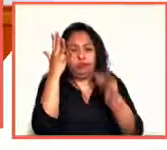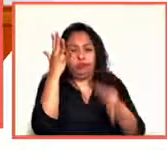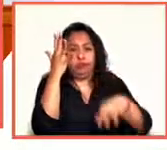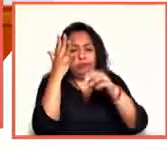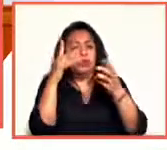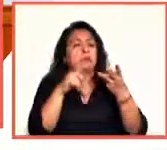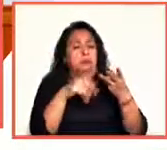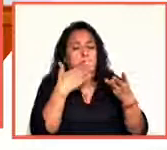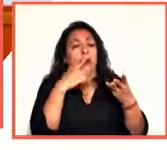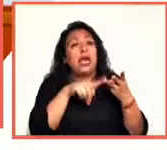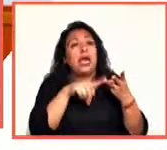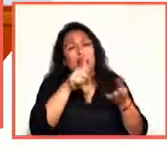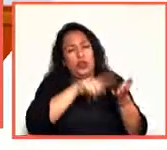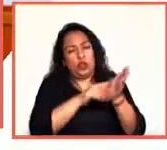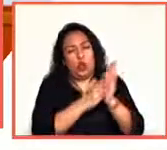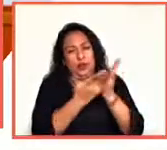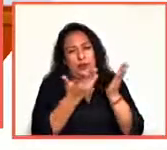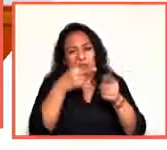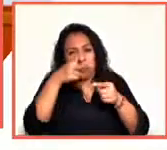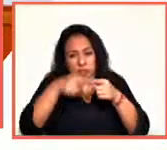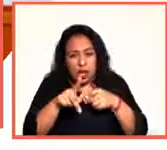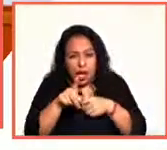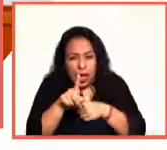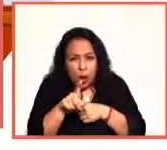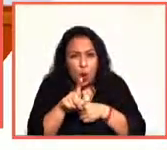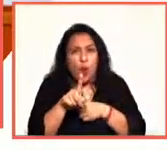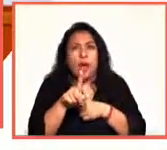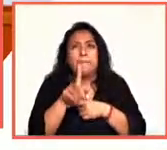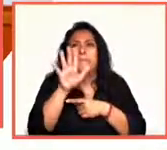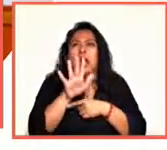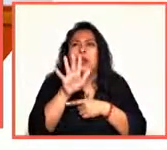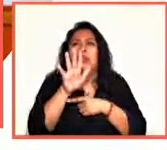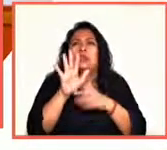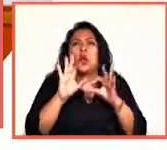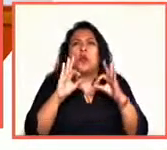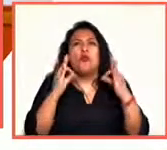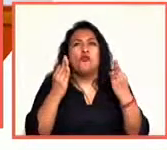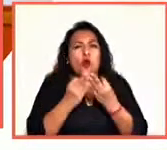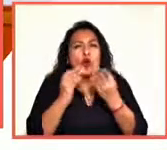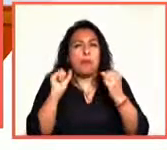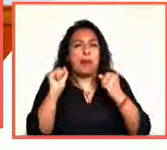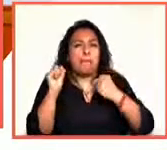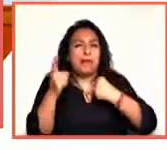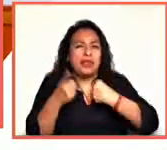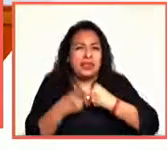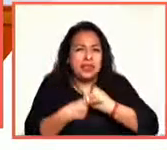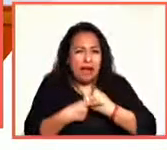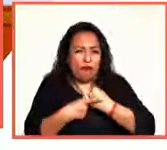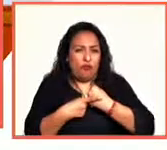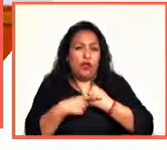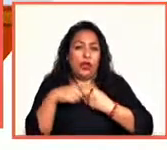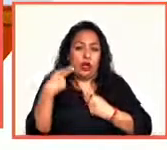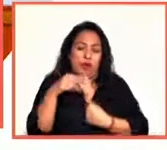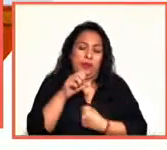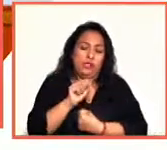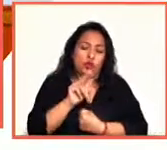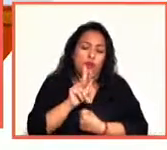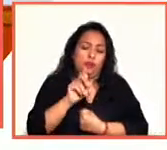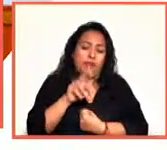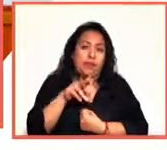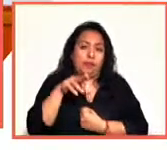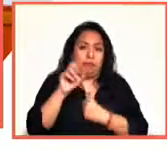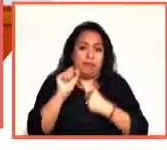tu libro en el que te detienes en el agua como una forma metafórica, una super metáfora, le llamas, del mundo natural. Yo quiero